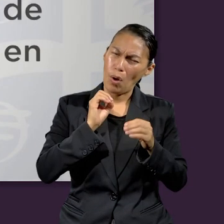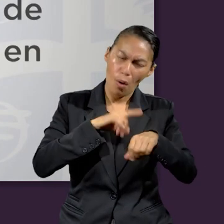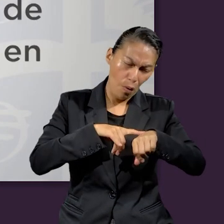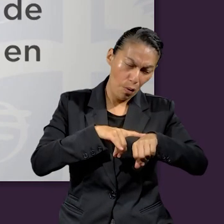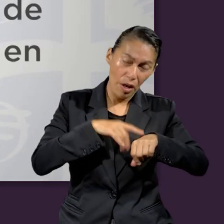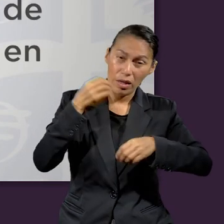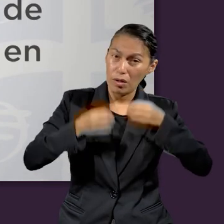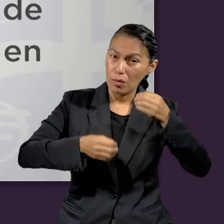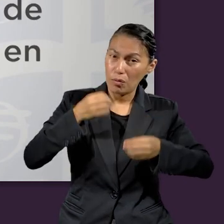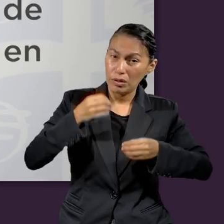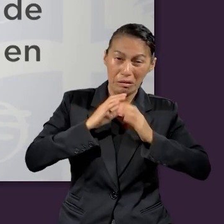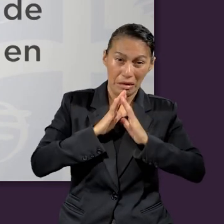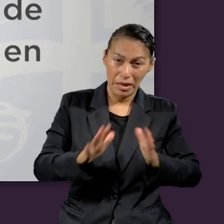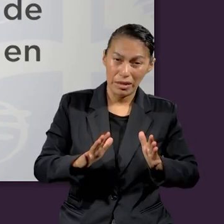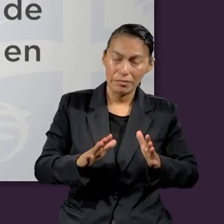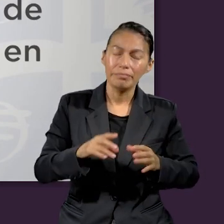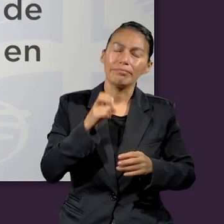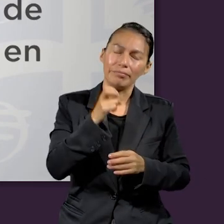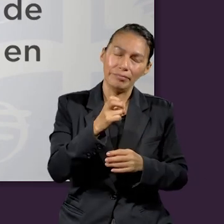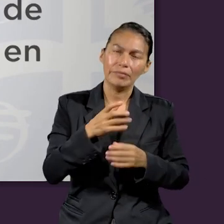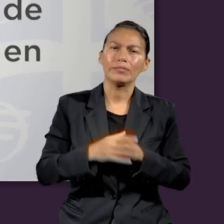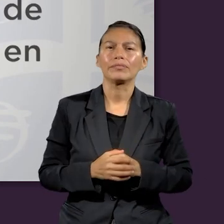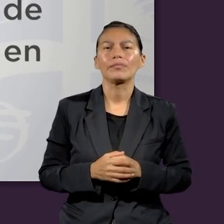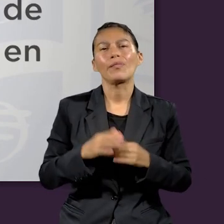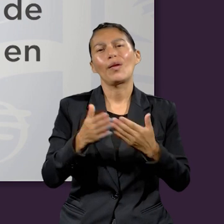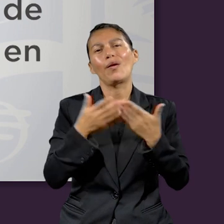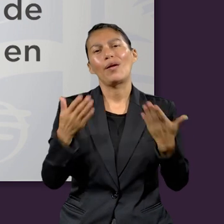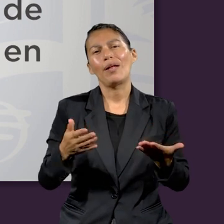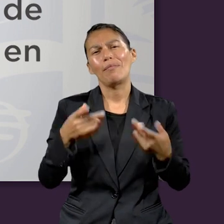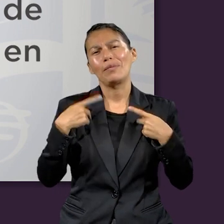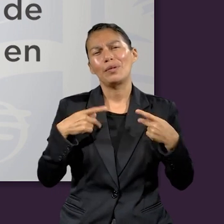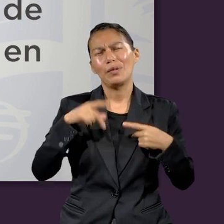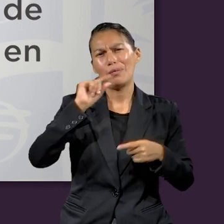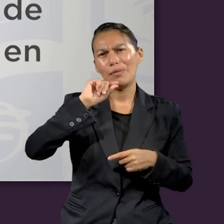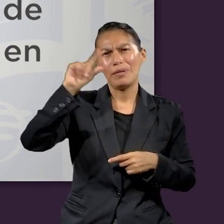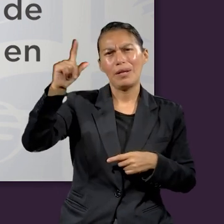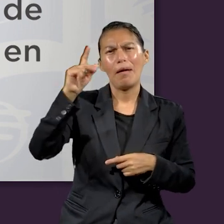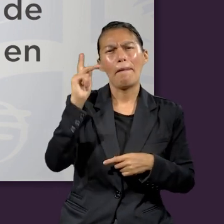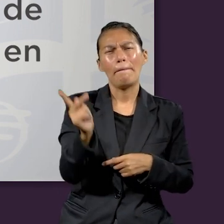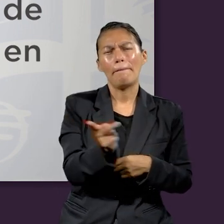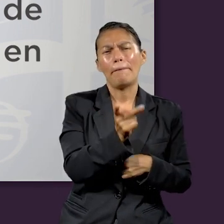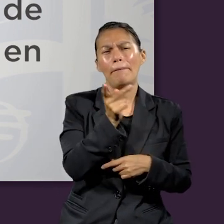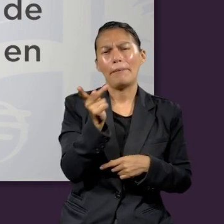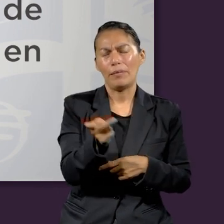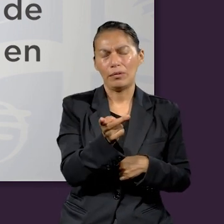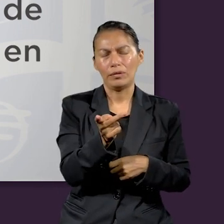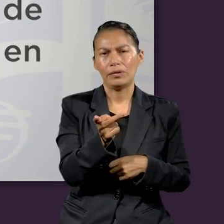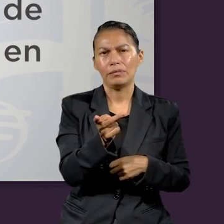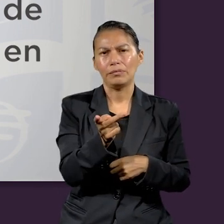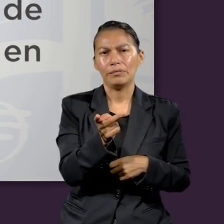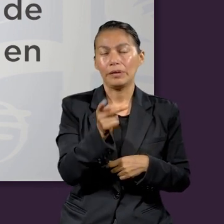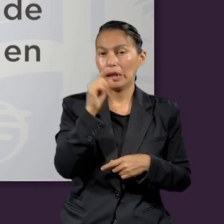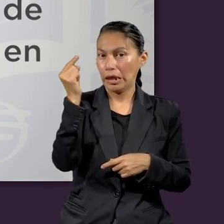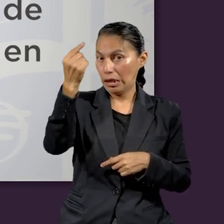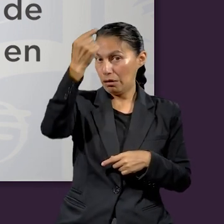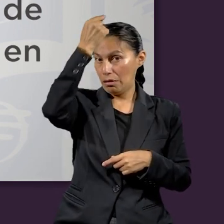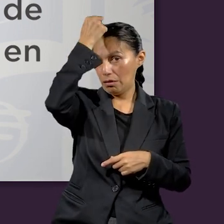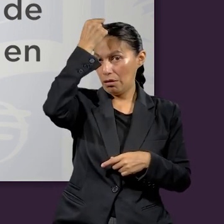de lo que es la hora del juicio ha llegado. Y entonces queremos preguntarle al experto,